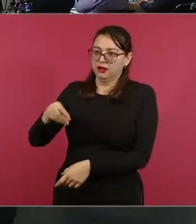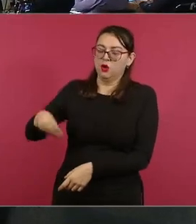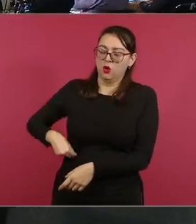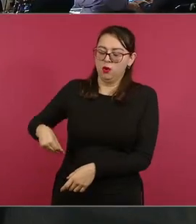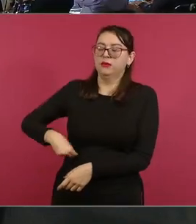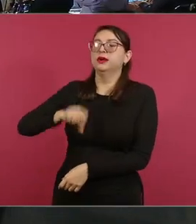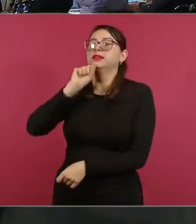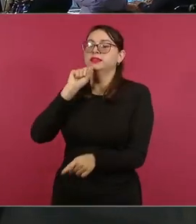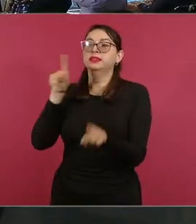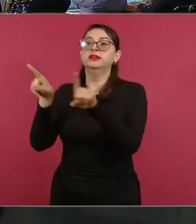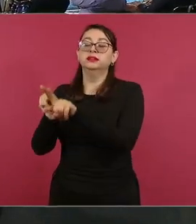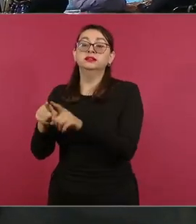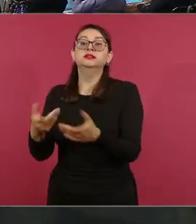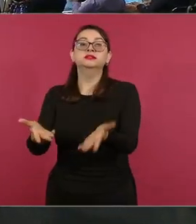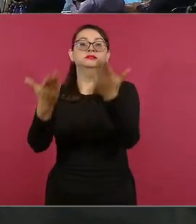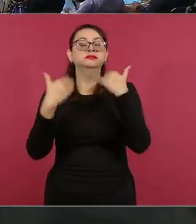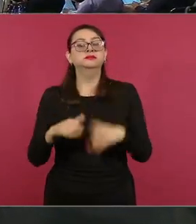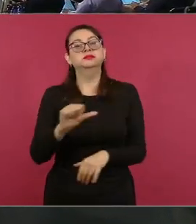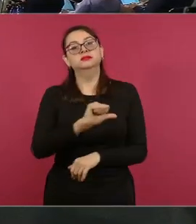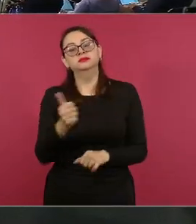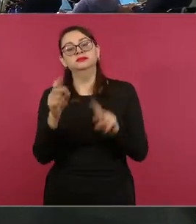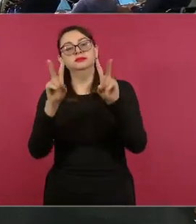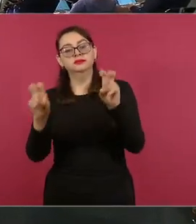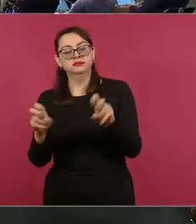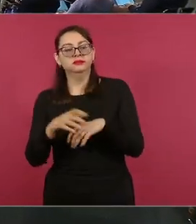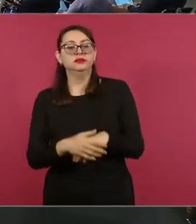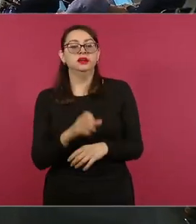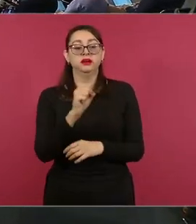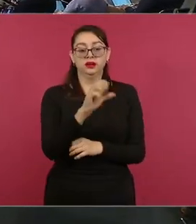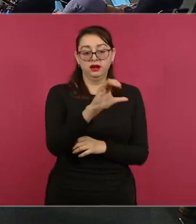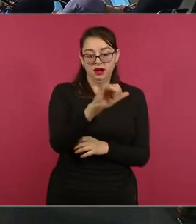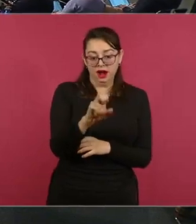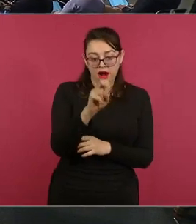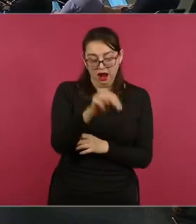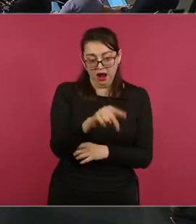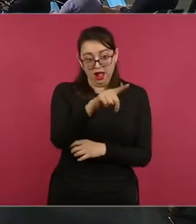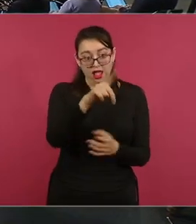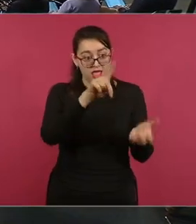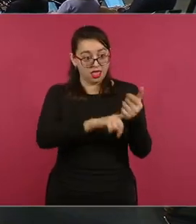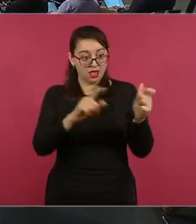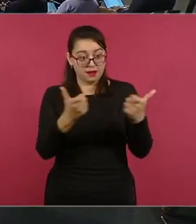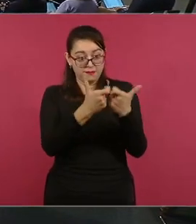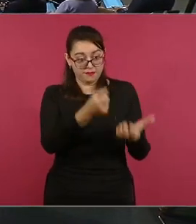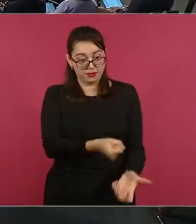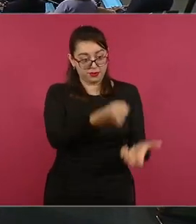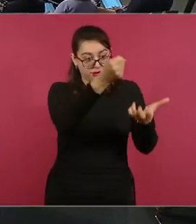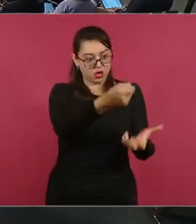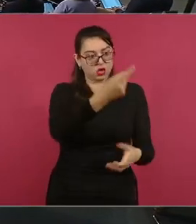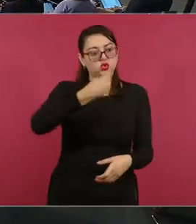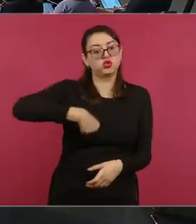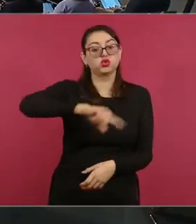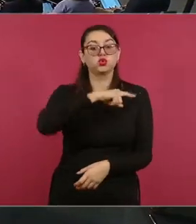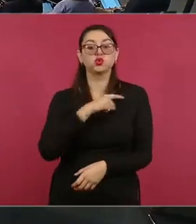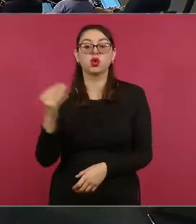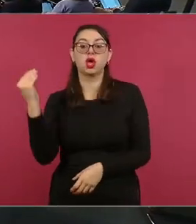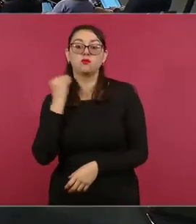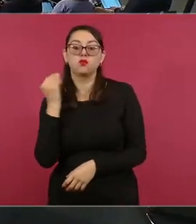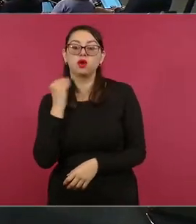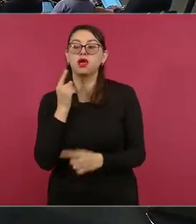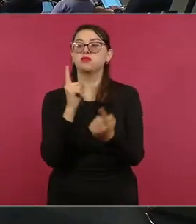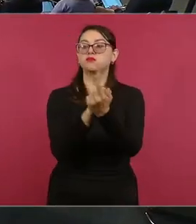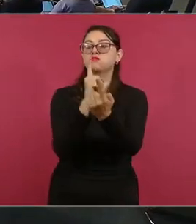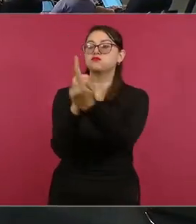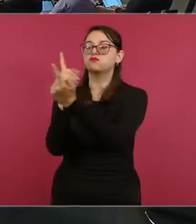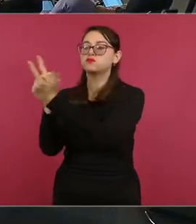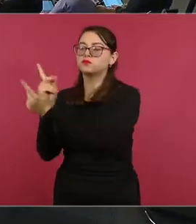de la Nación de estos fideicomisos, hemos consultado abogados constitucionalistas en la revista Contralínea que han advertido que